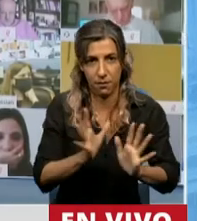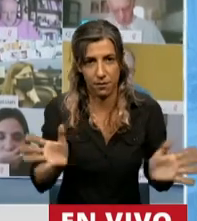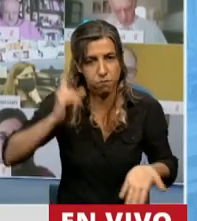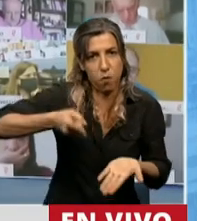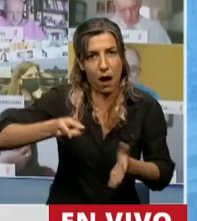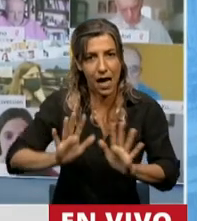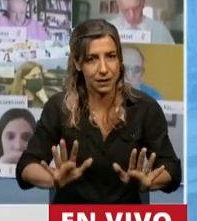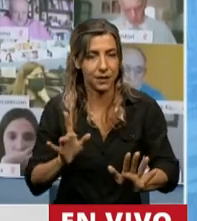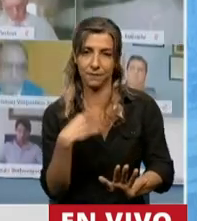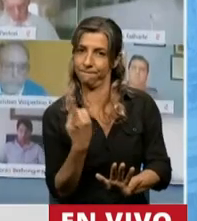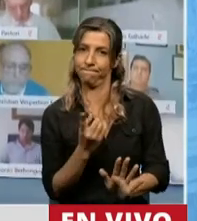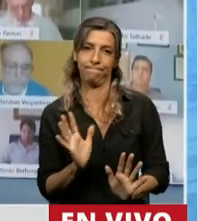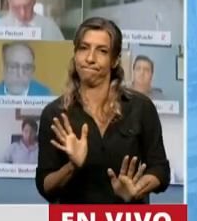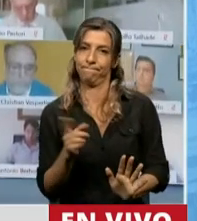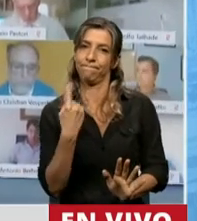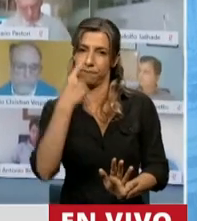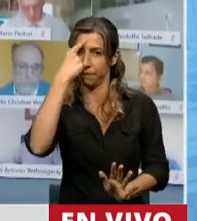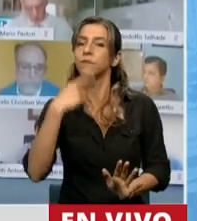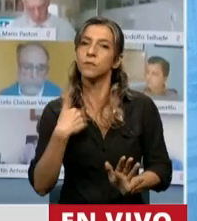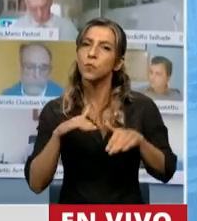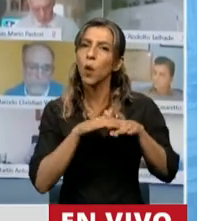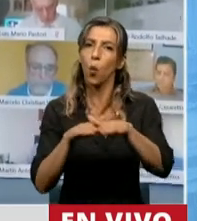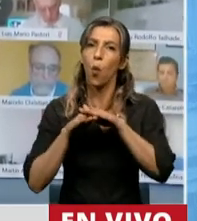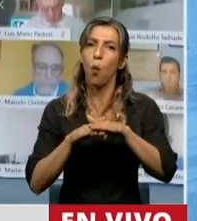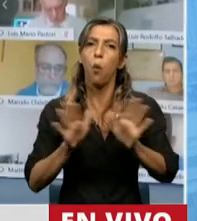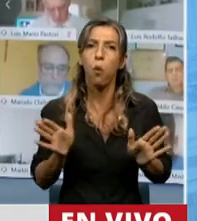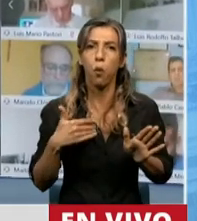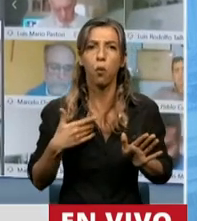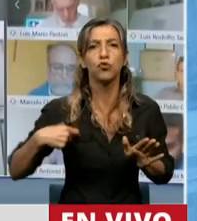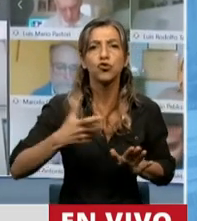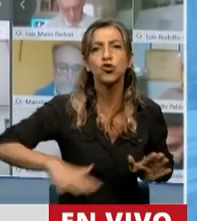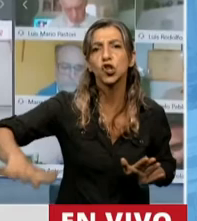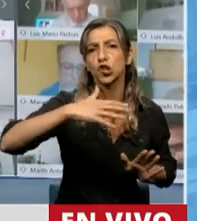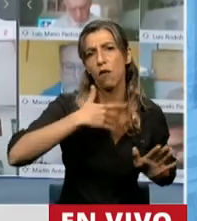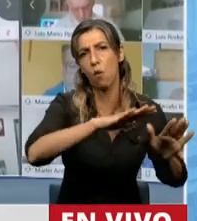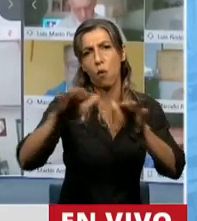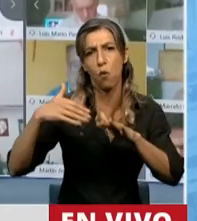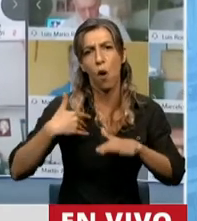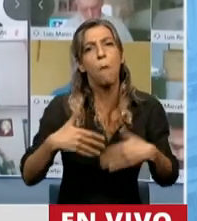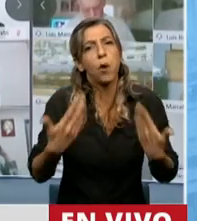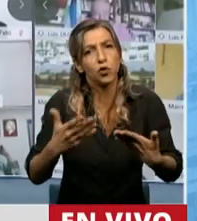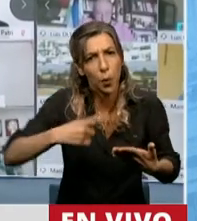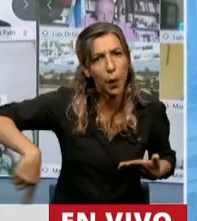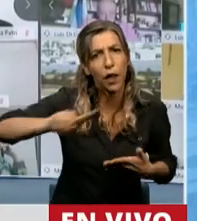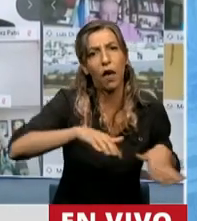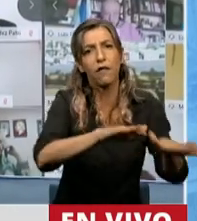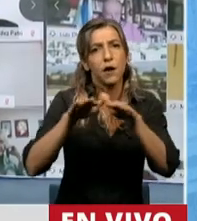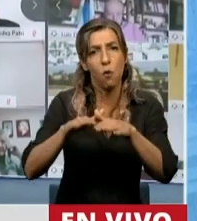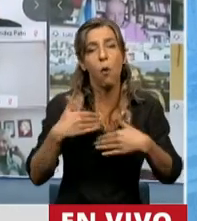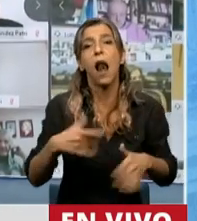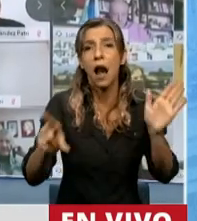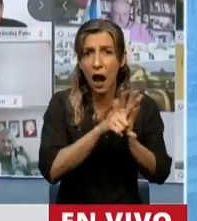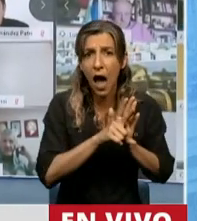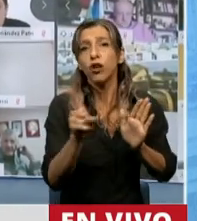en la igualdad, en la igualdad de oportunidades, en la igualdad social y también en la igualdad ante la ley.